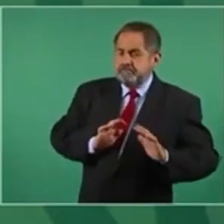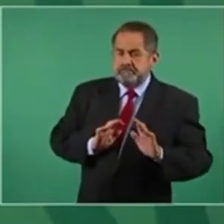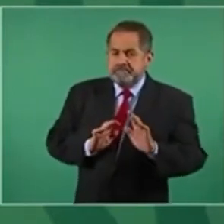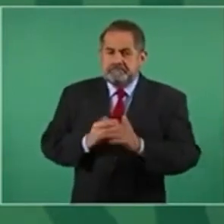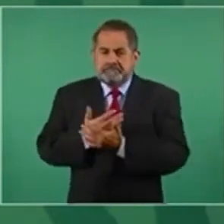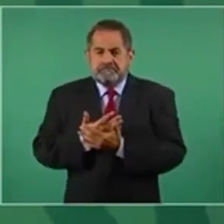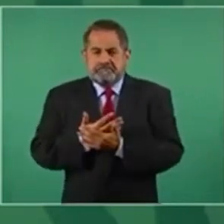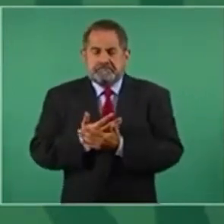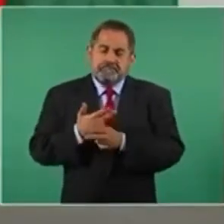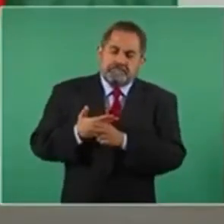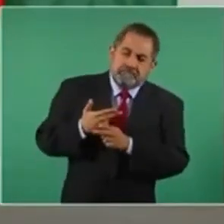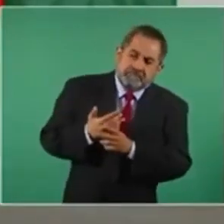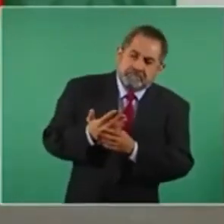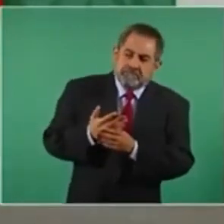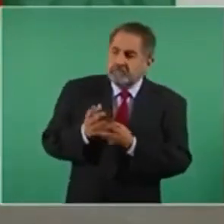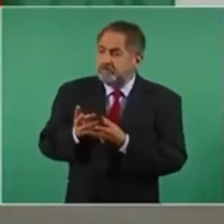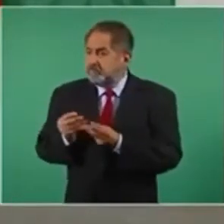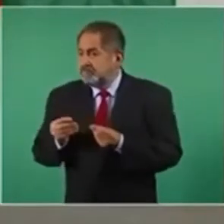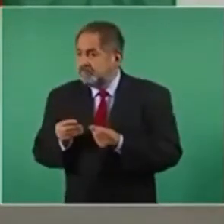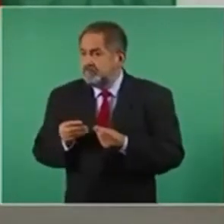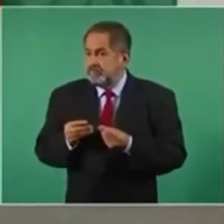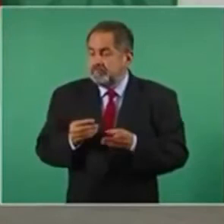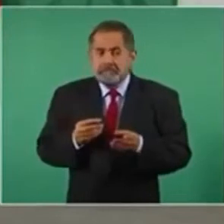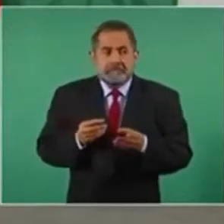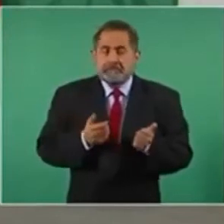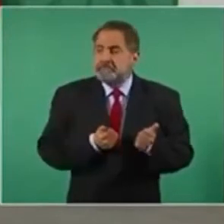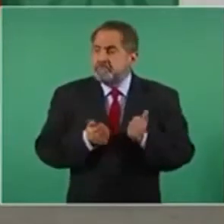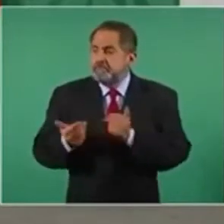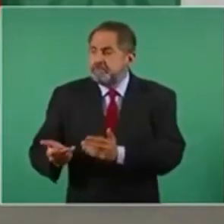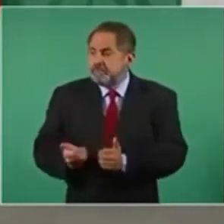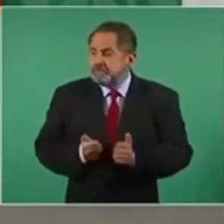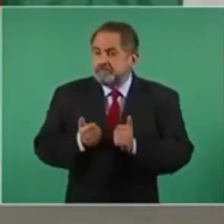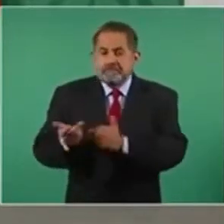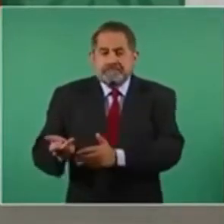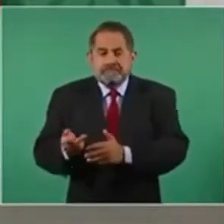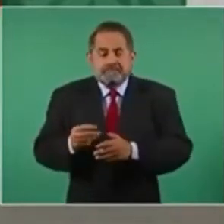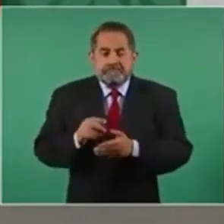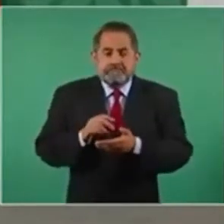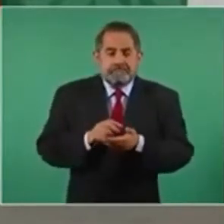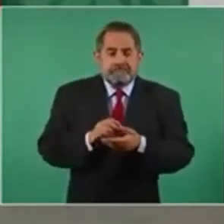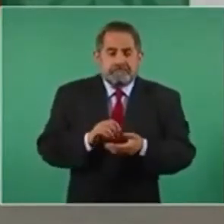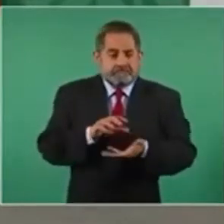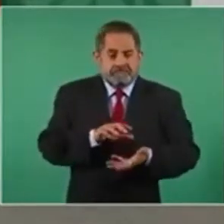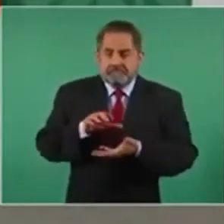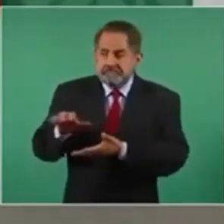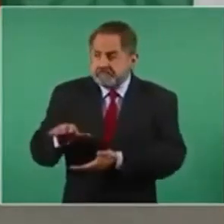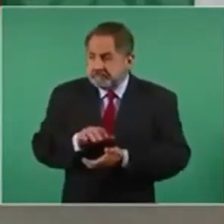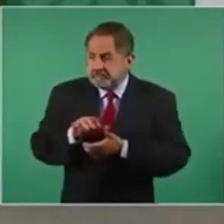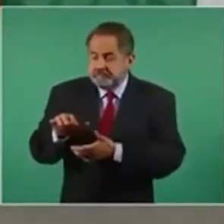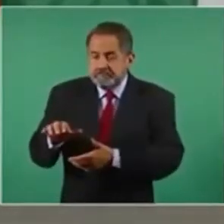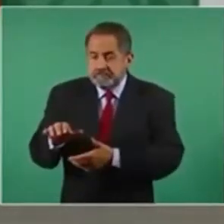Asimismo, indicó que en uno de los operativos, la descarga de los alimentos debió suspenderse cuando iba a la mitad debido a los disturbios.